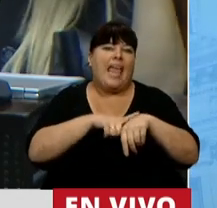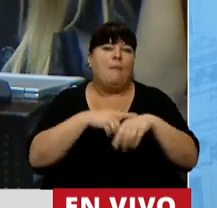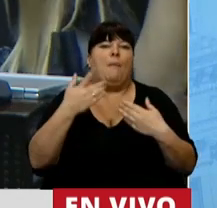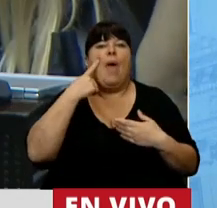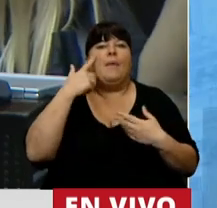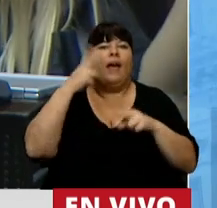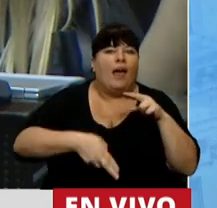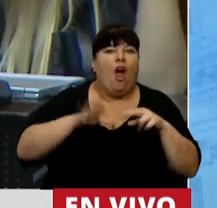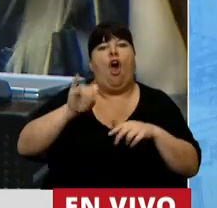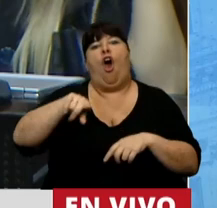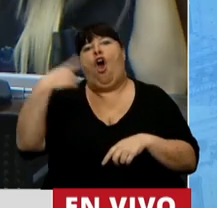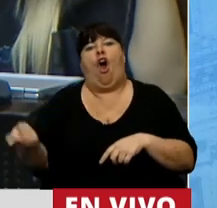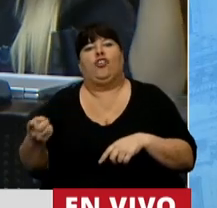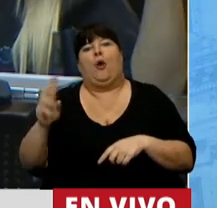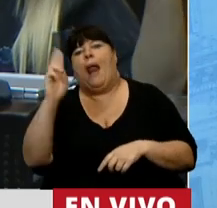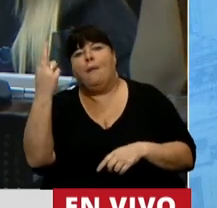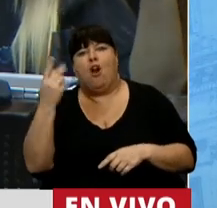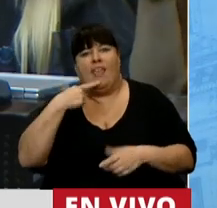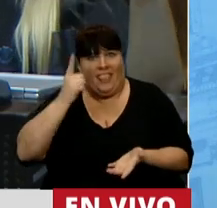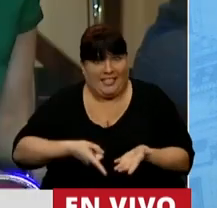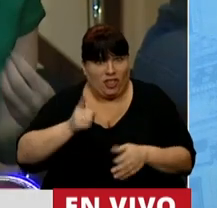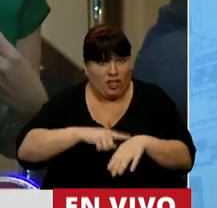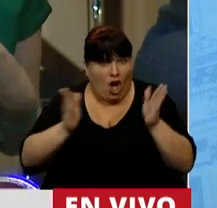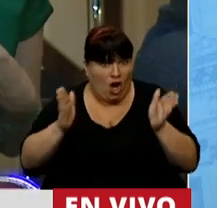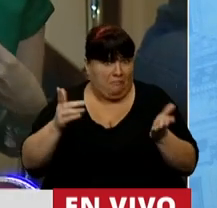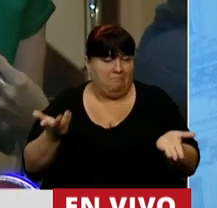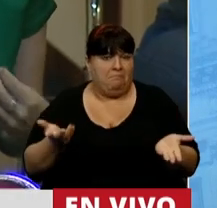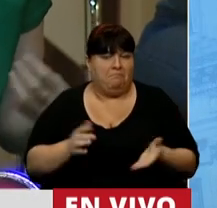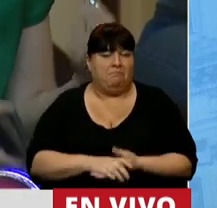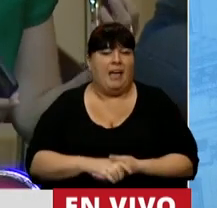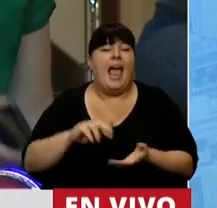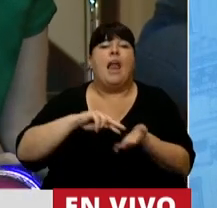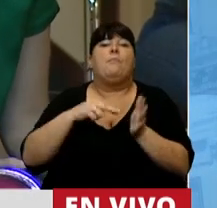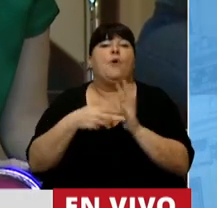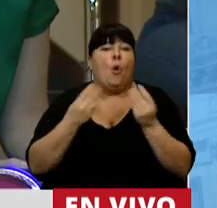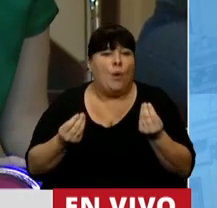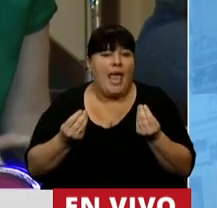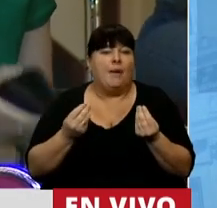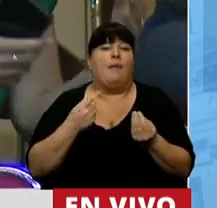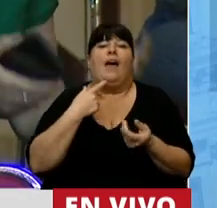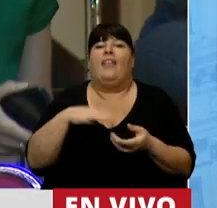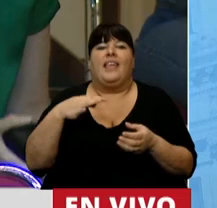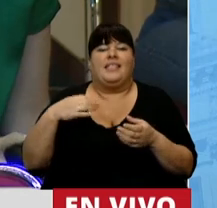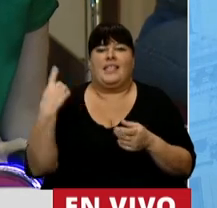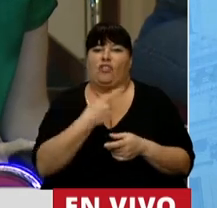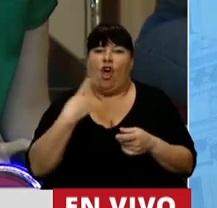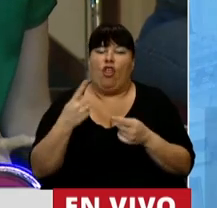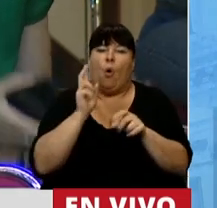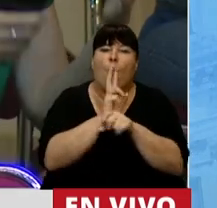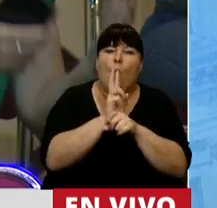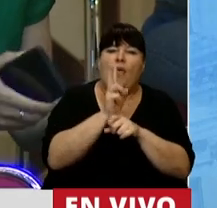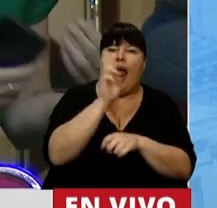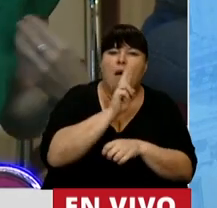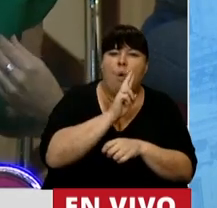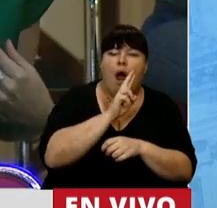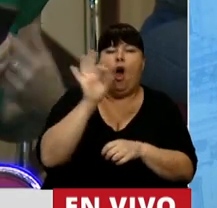para vivir y otro tiempo para morir? El dilema nos propone enfrentarnos entre cuidar